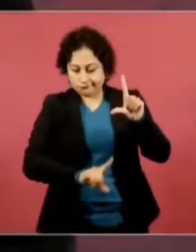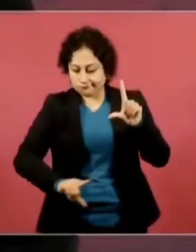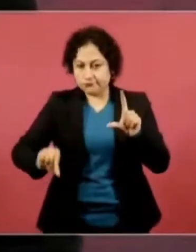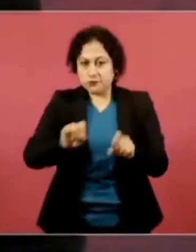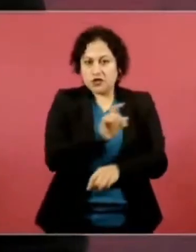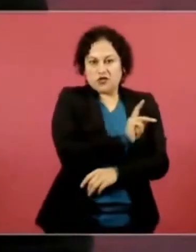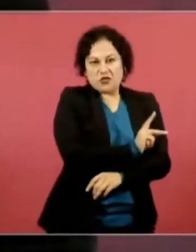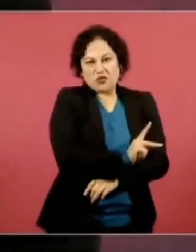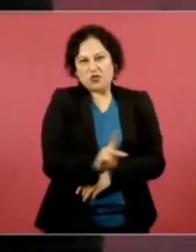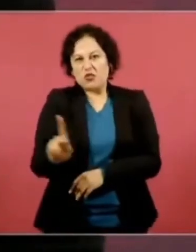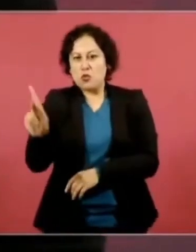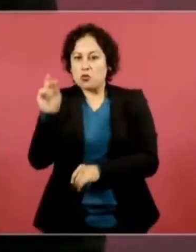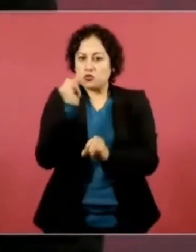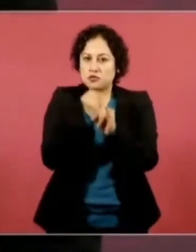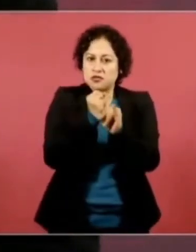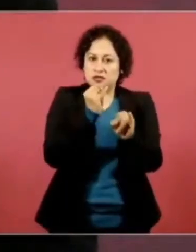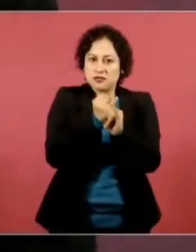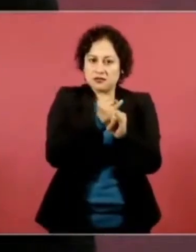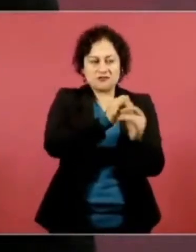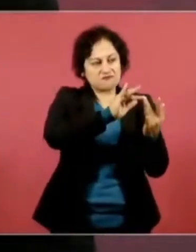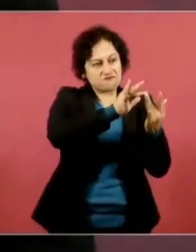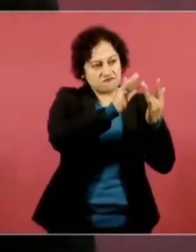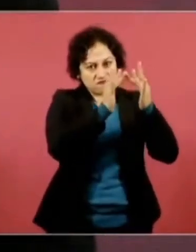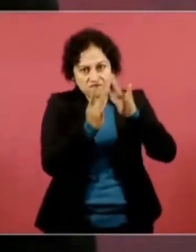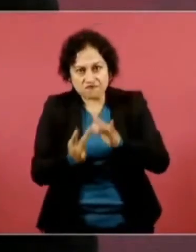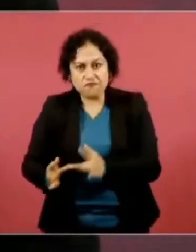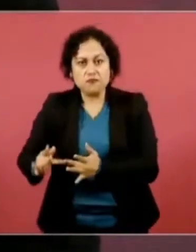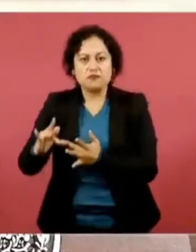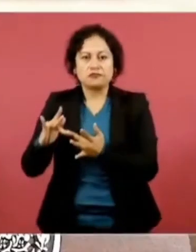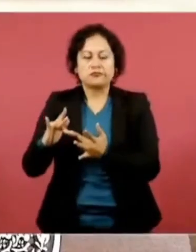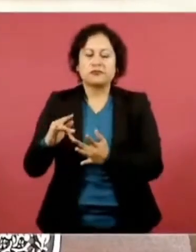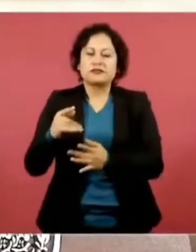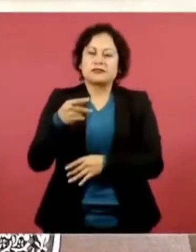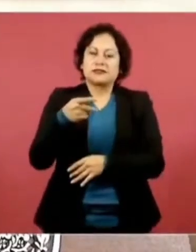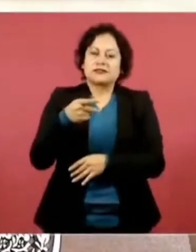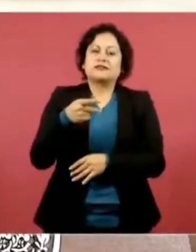y ya vamos avanzando.